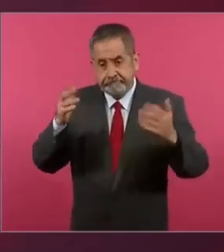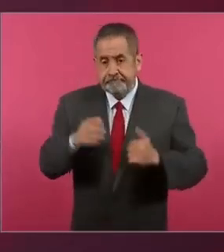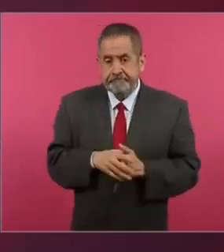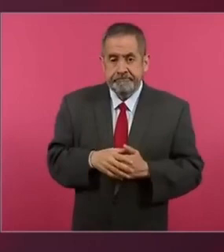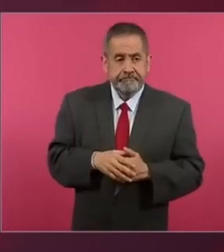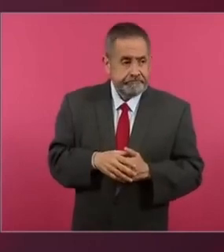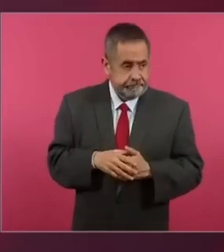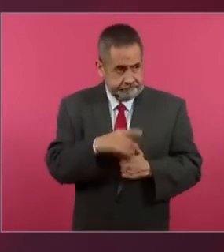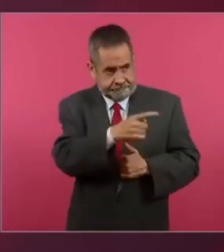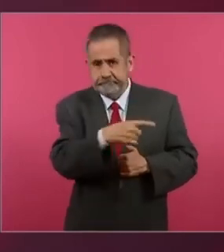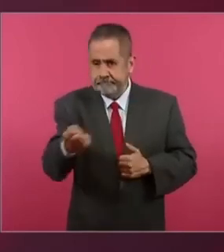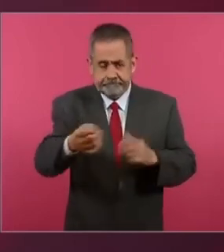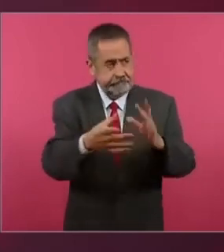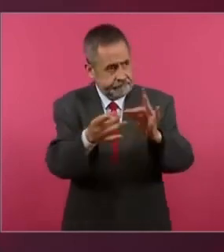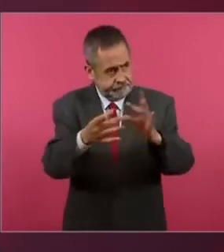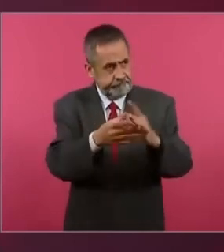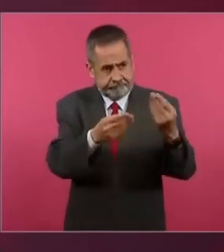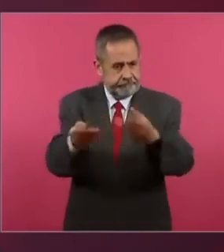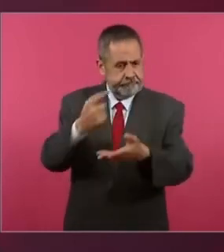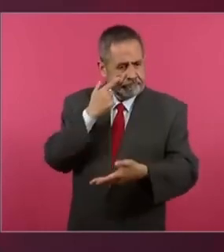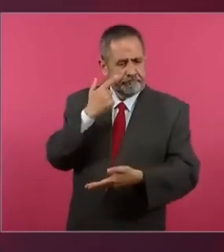explicarle a la gente